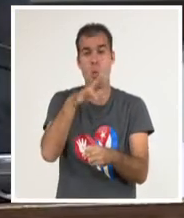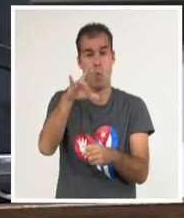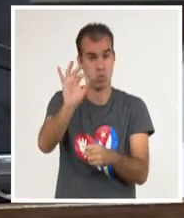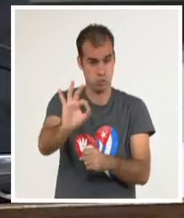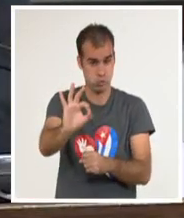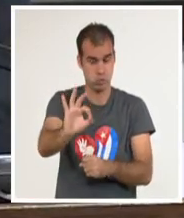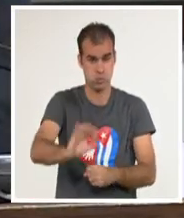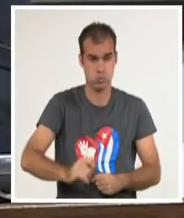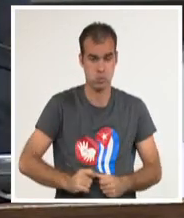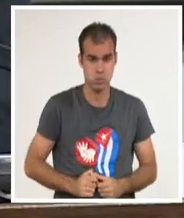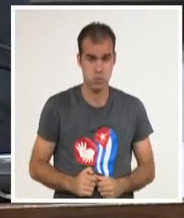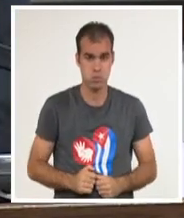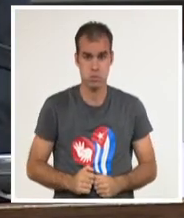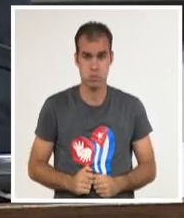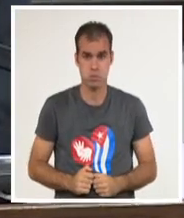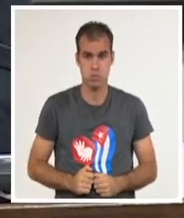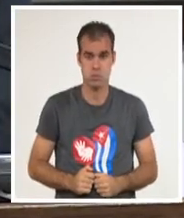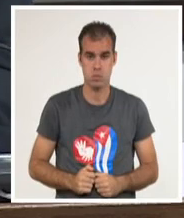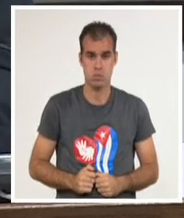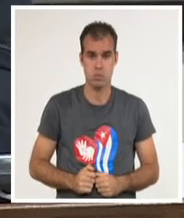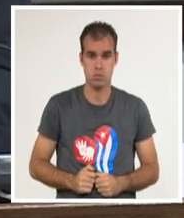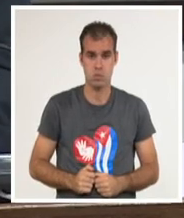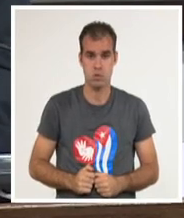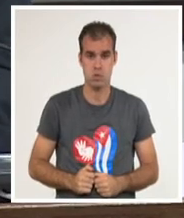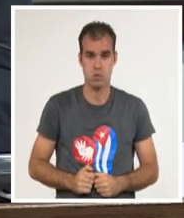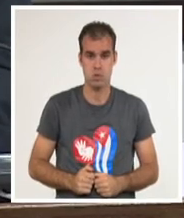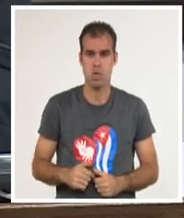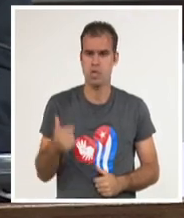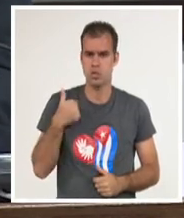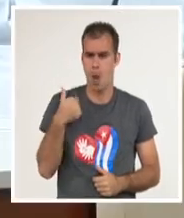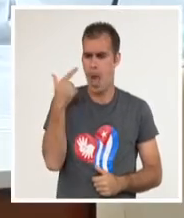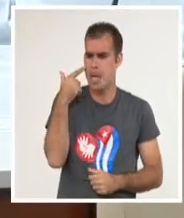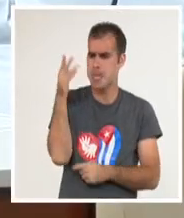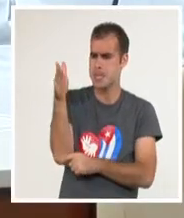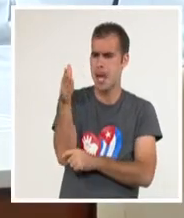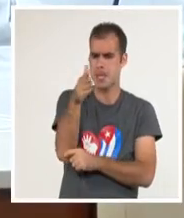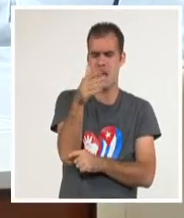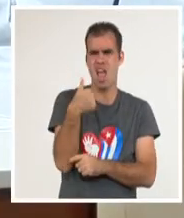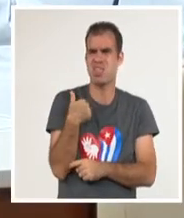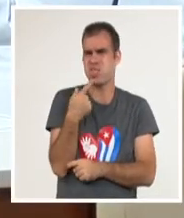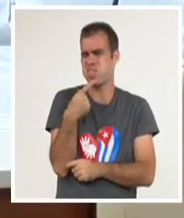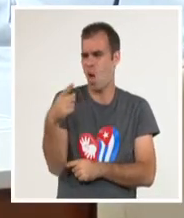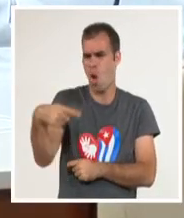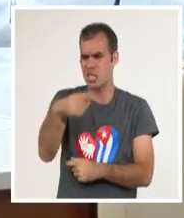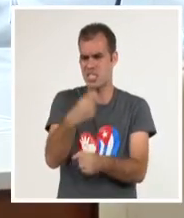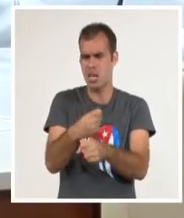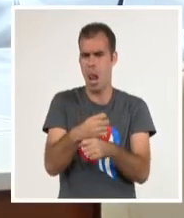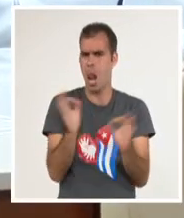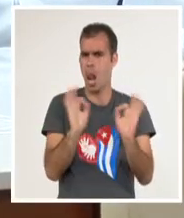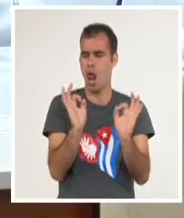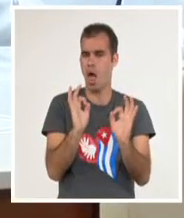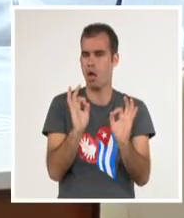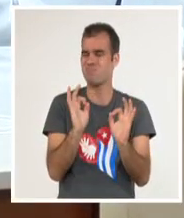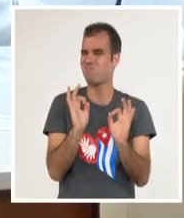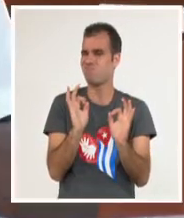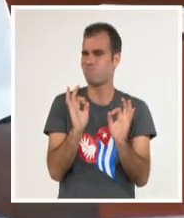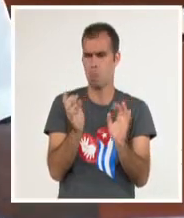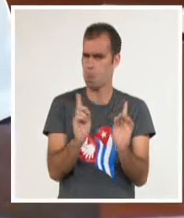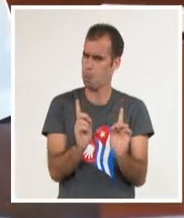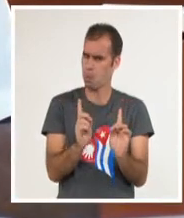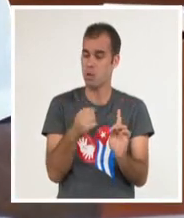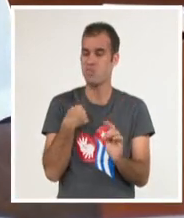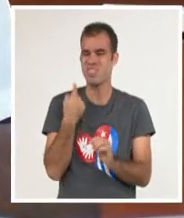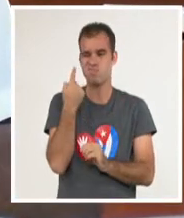Yo repito, yo en ningún lado me llevé la impresión de que no se trabaja, pero me llevé la impresión en muchos lugares que la gente está